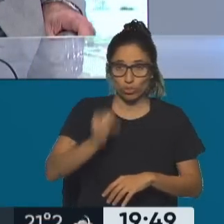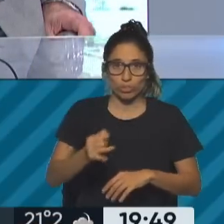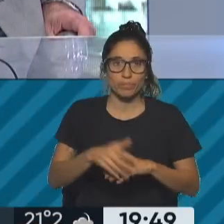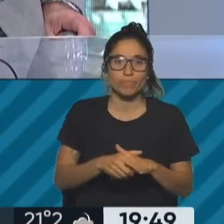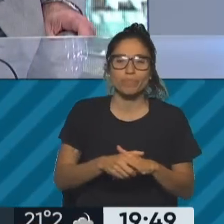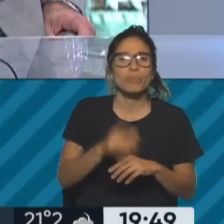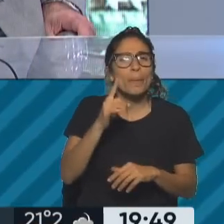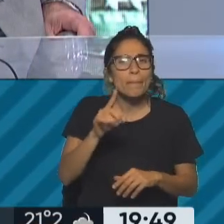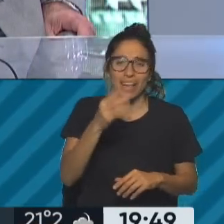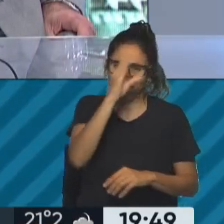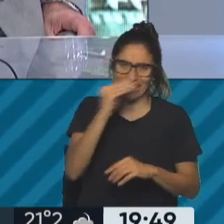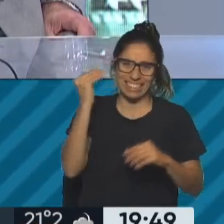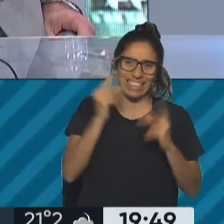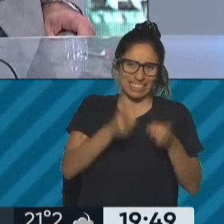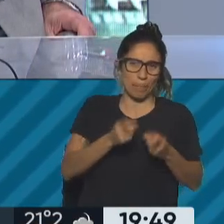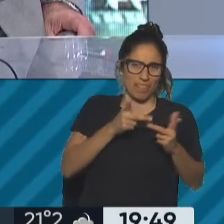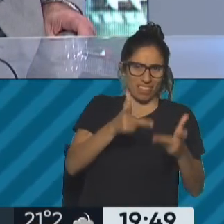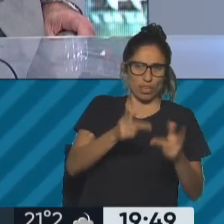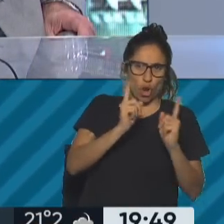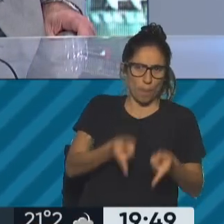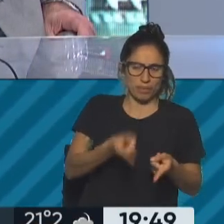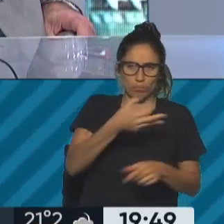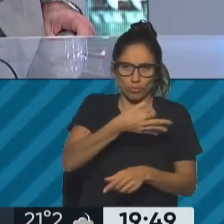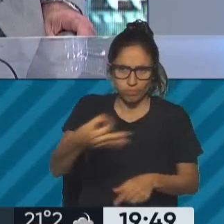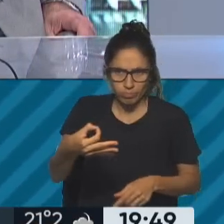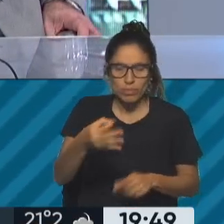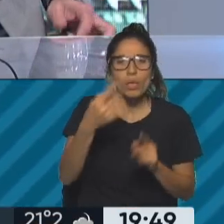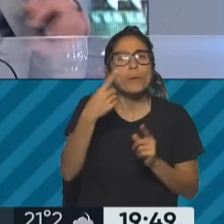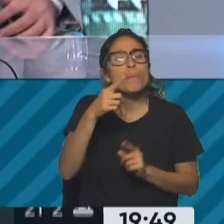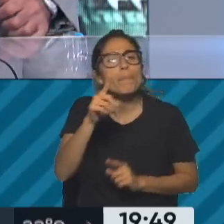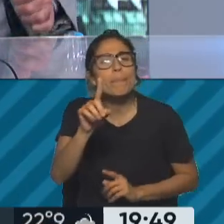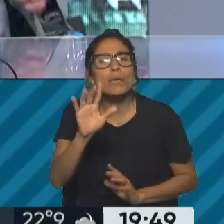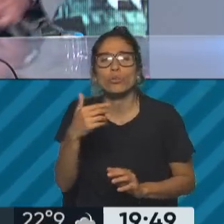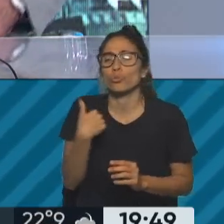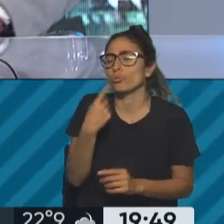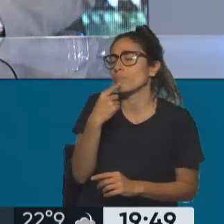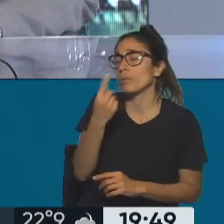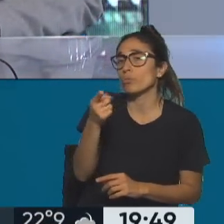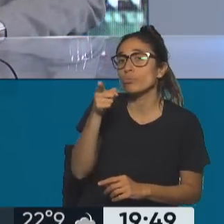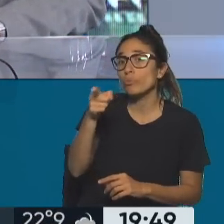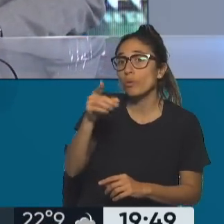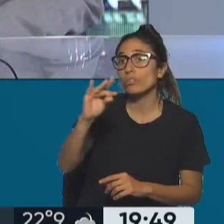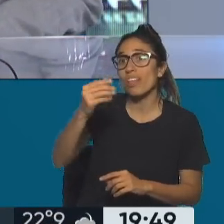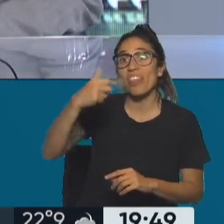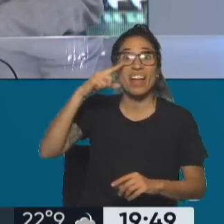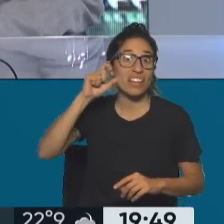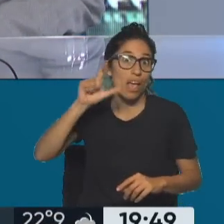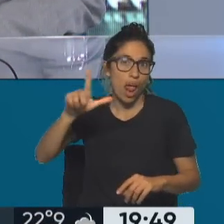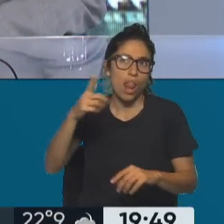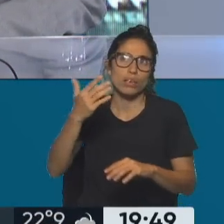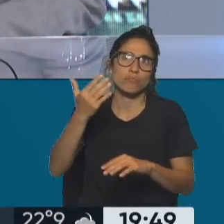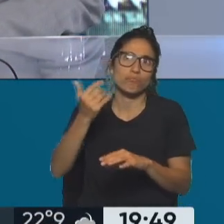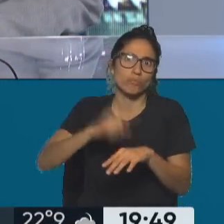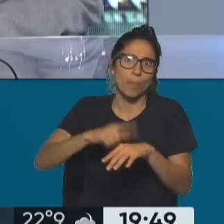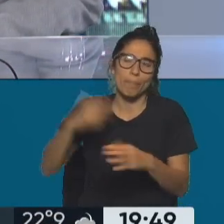si tiene que ir acompañada además de candidatos. Porque imagino yo, te pregunto a vos, que ejercés cargos públicos hace mucho tiempo, me